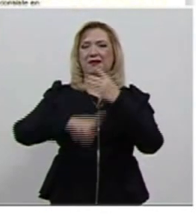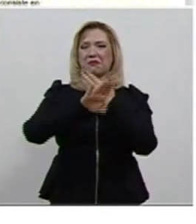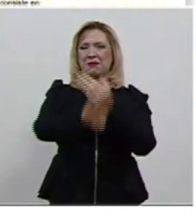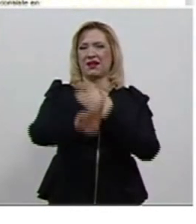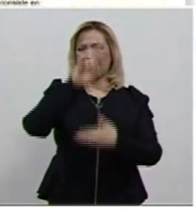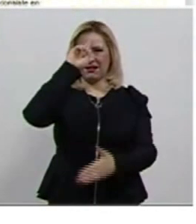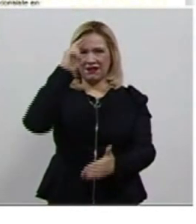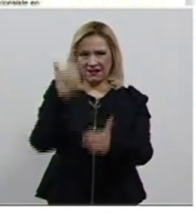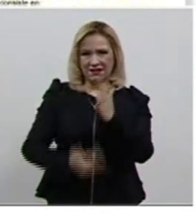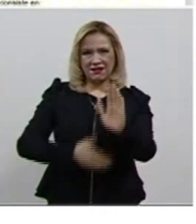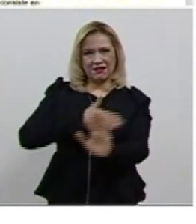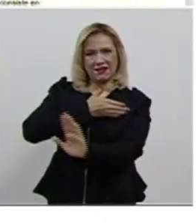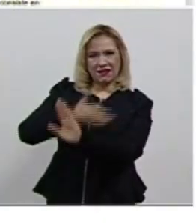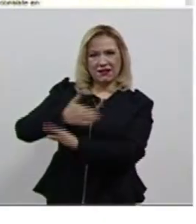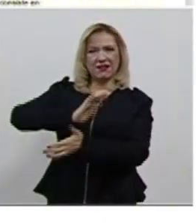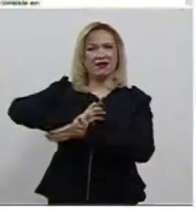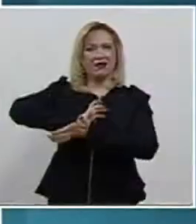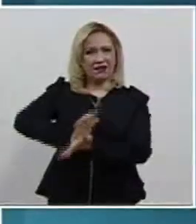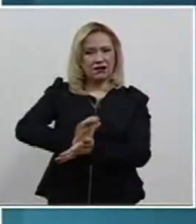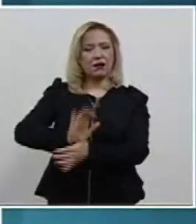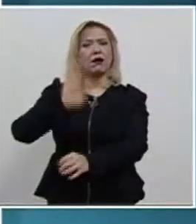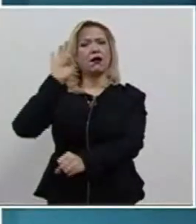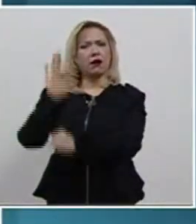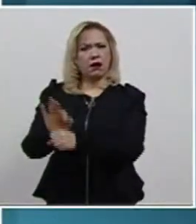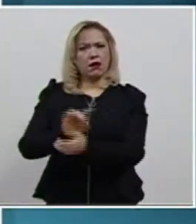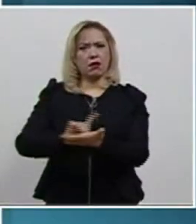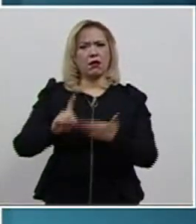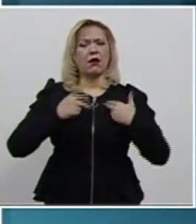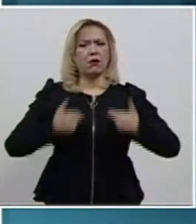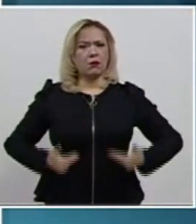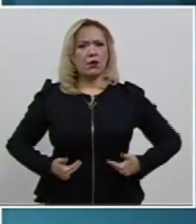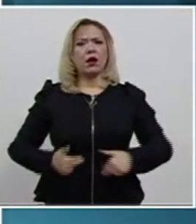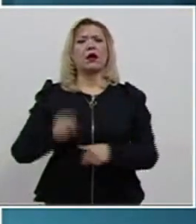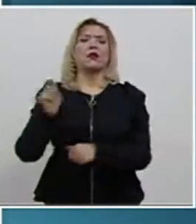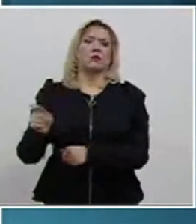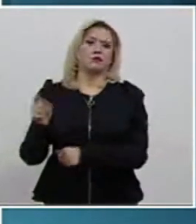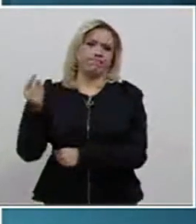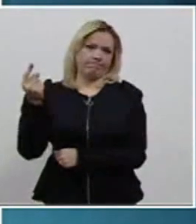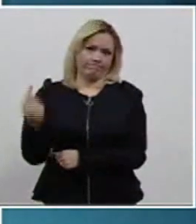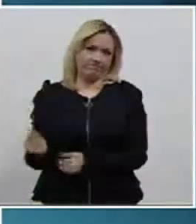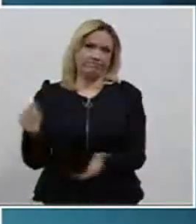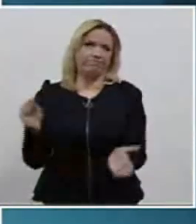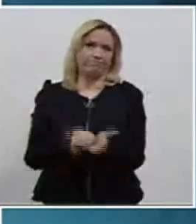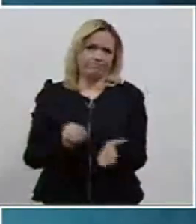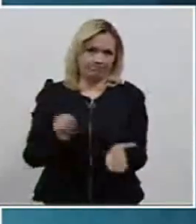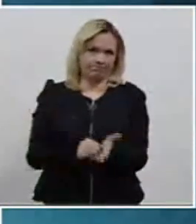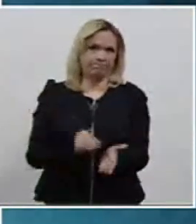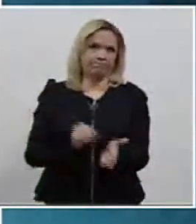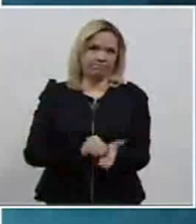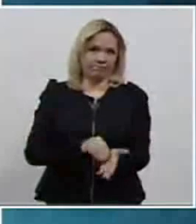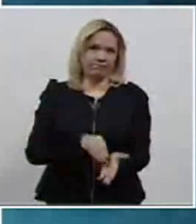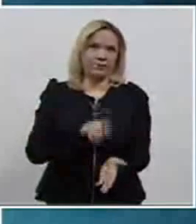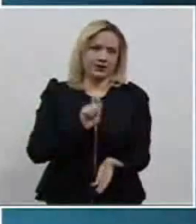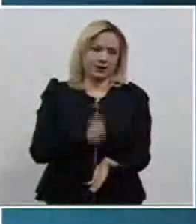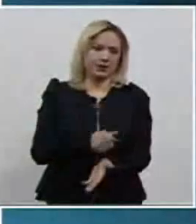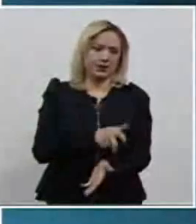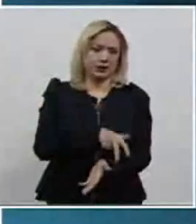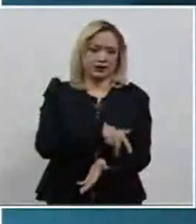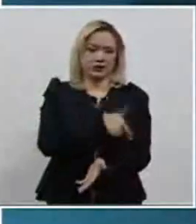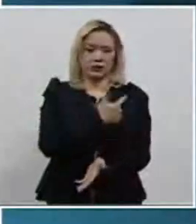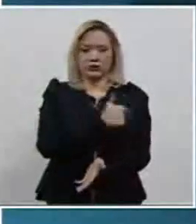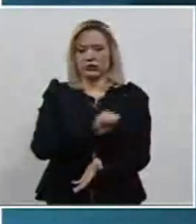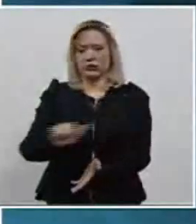discriminación, defensa de derechos humanos, protección a la infancia y orientación sobre temas de género e identidad sexual.